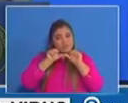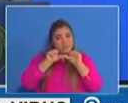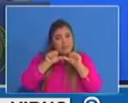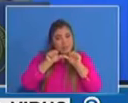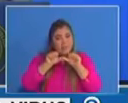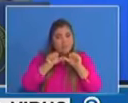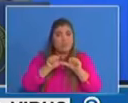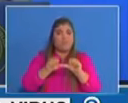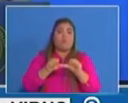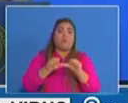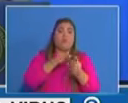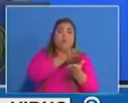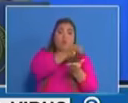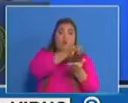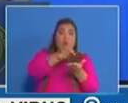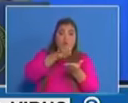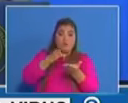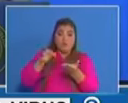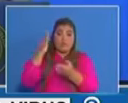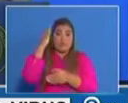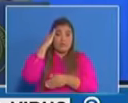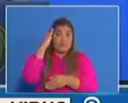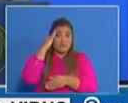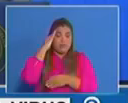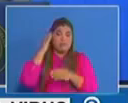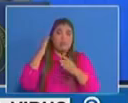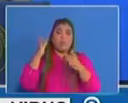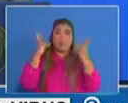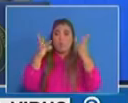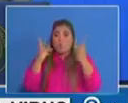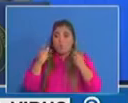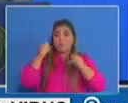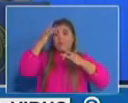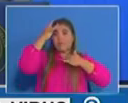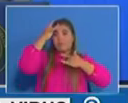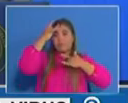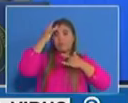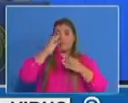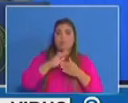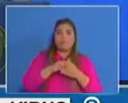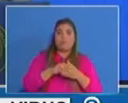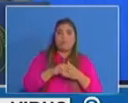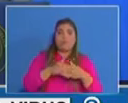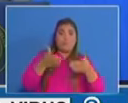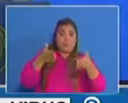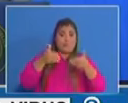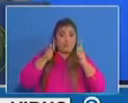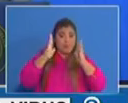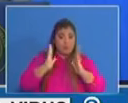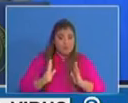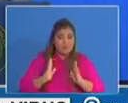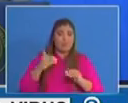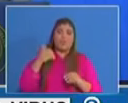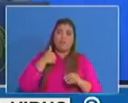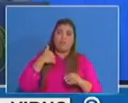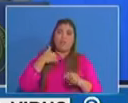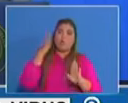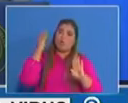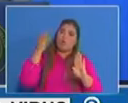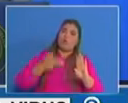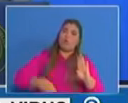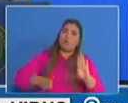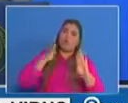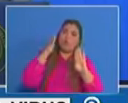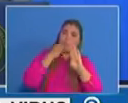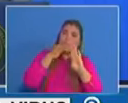tanto por regiones y si bien la gran mayoría de la población viene con un cumplimiento de estas medidas